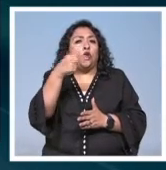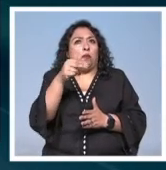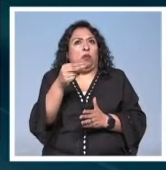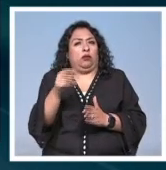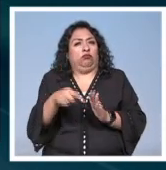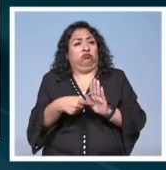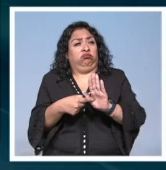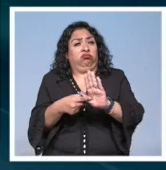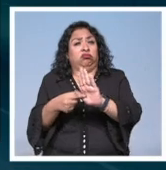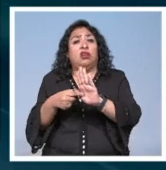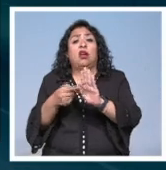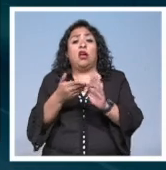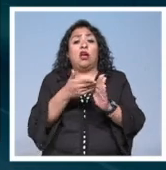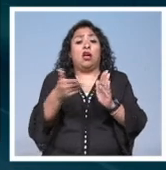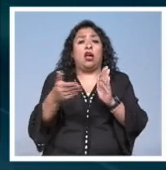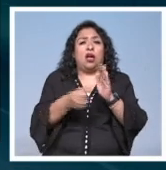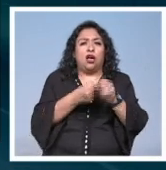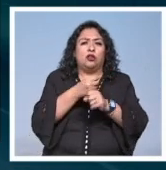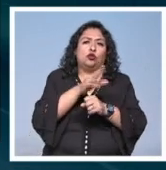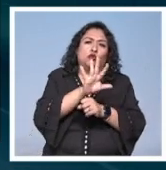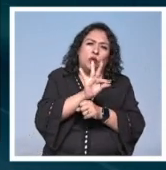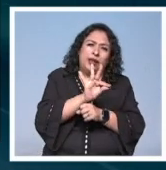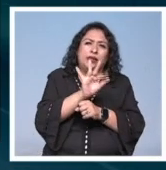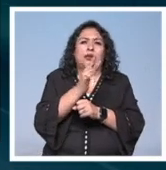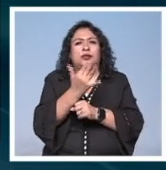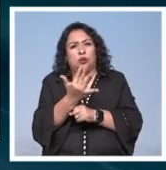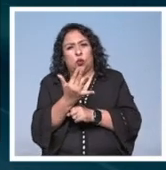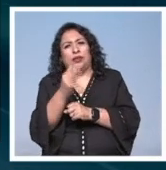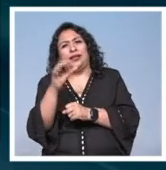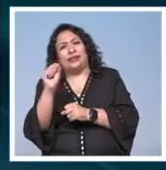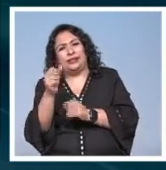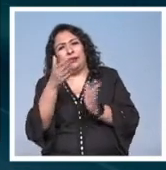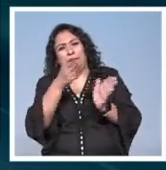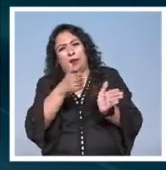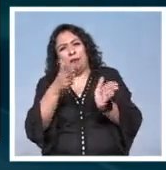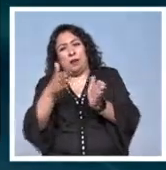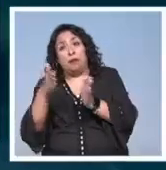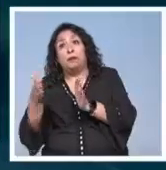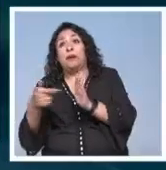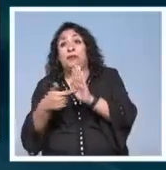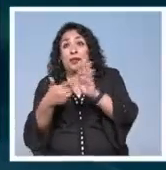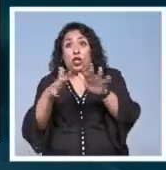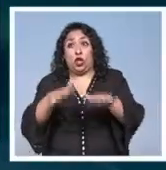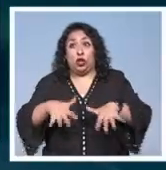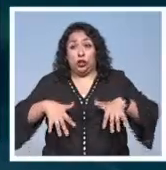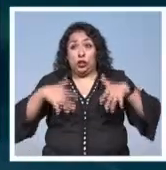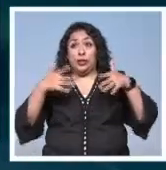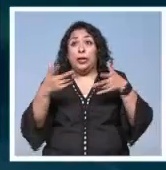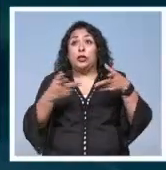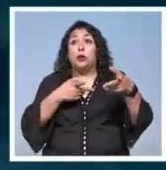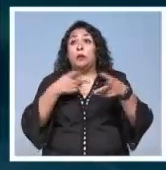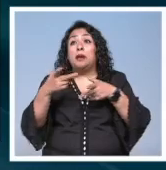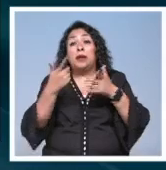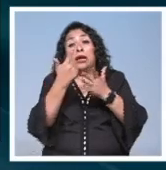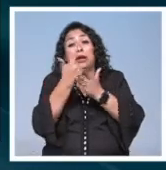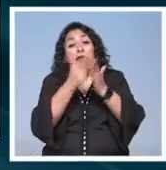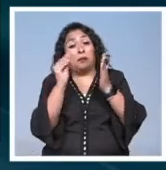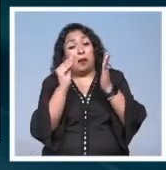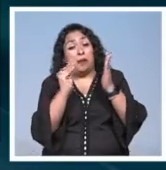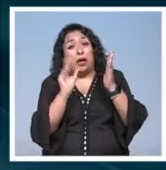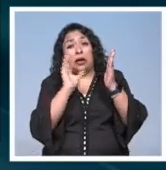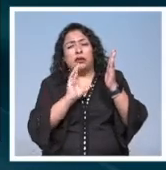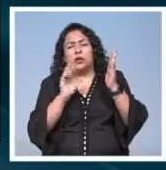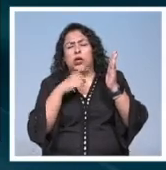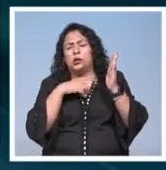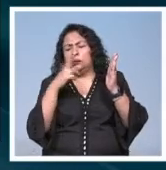en alto durante las décadas de los años 40, 50 y 60 para este concierto preparan una lista de canciones